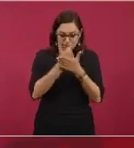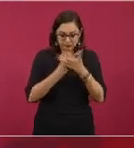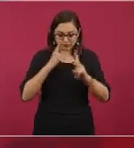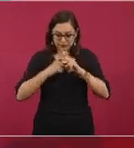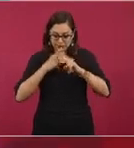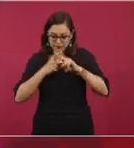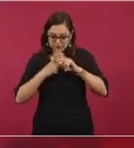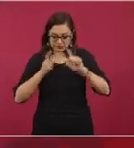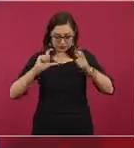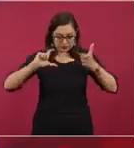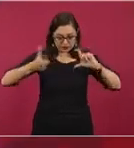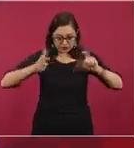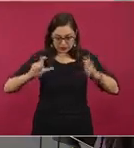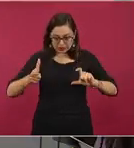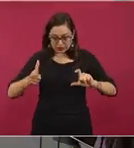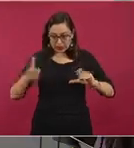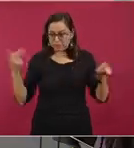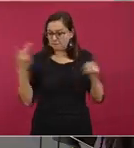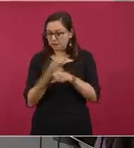hay menos